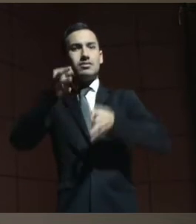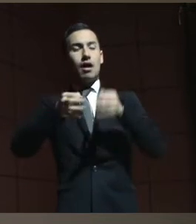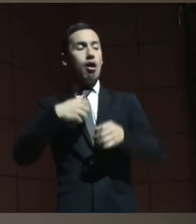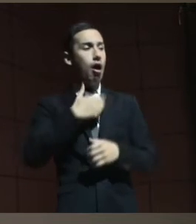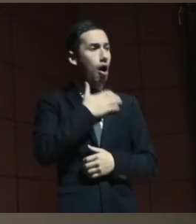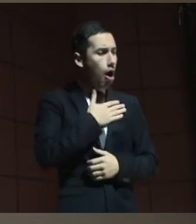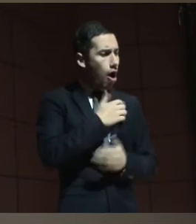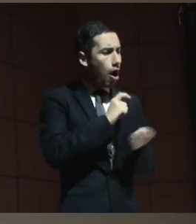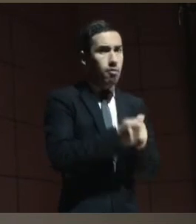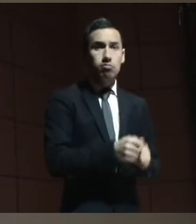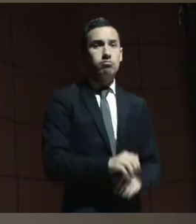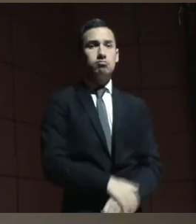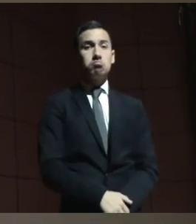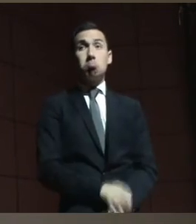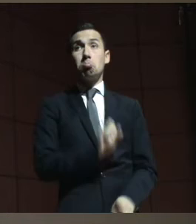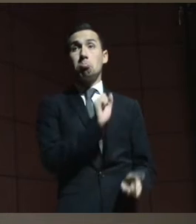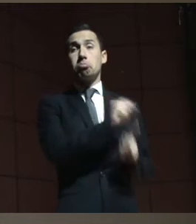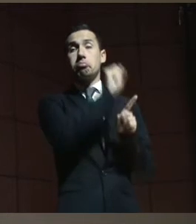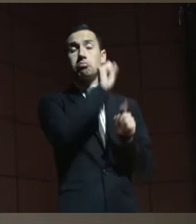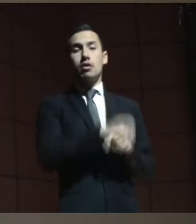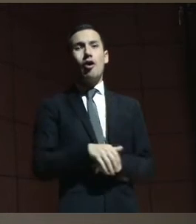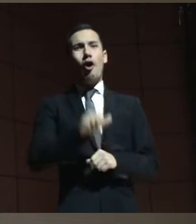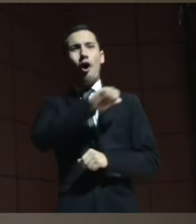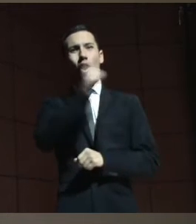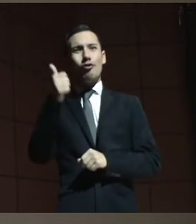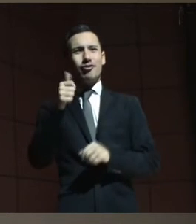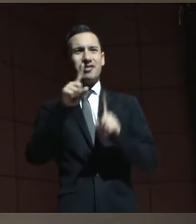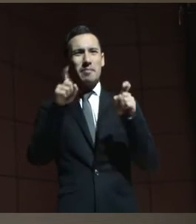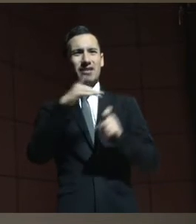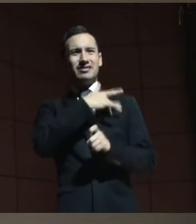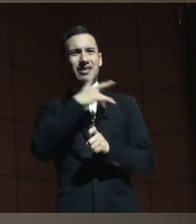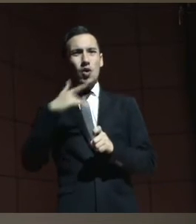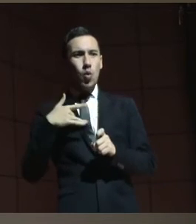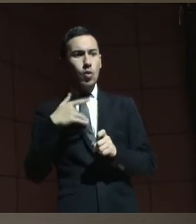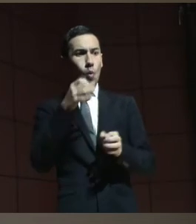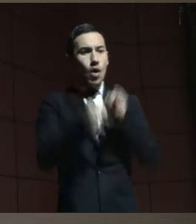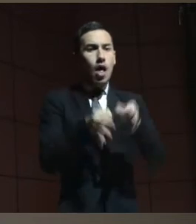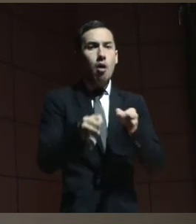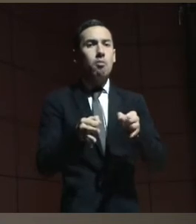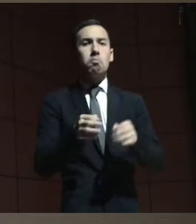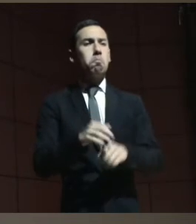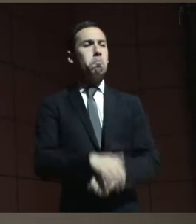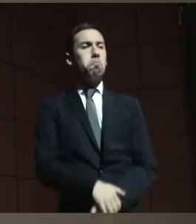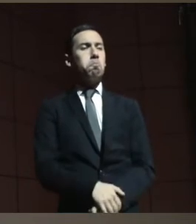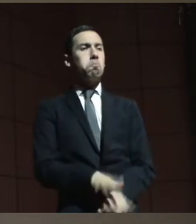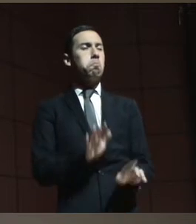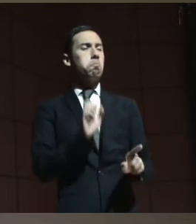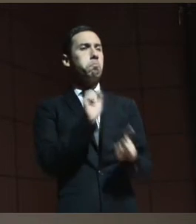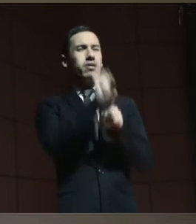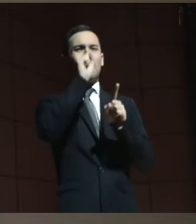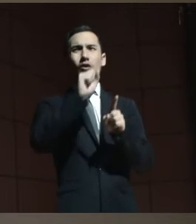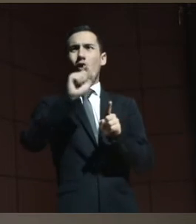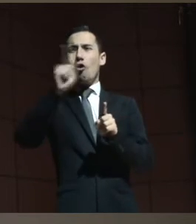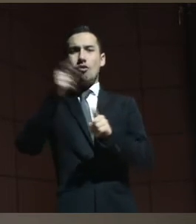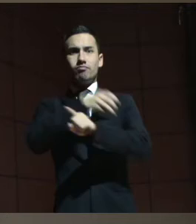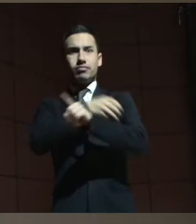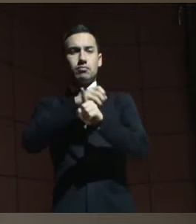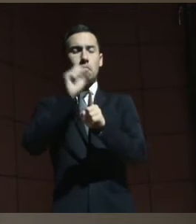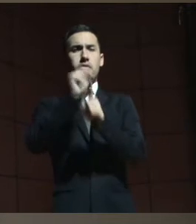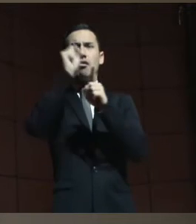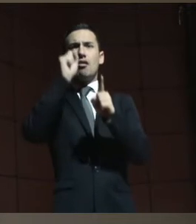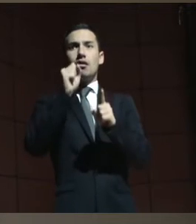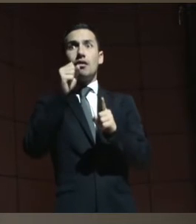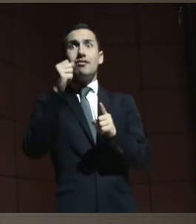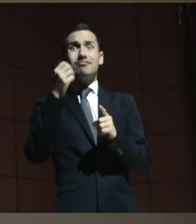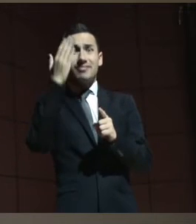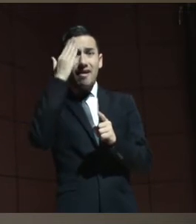sanitario y sin que esto conmueva al Ejecutivo, porque se supone que ahí está la gente que es peligrosa,